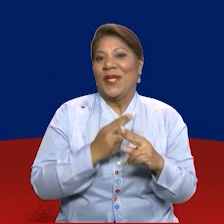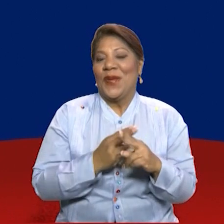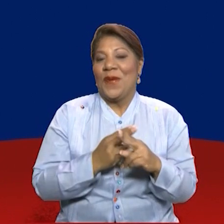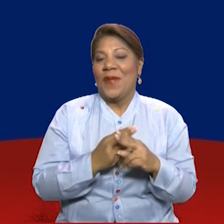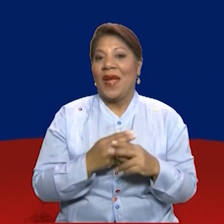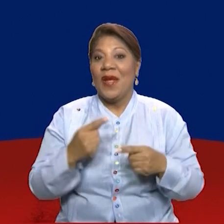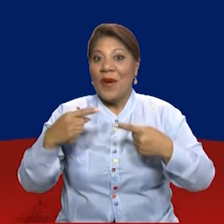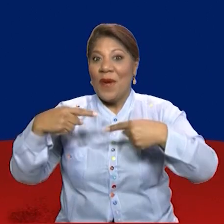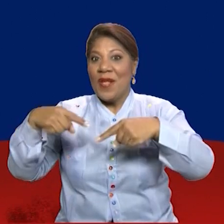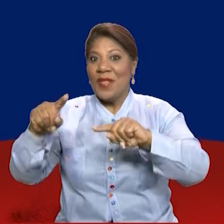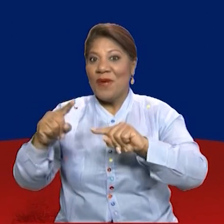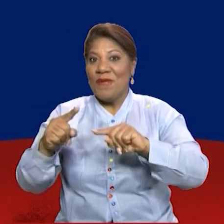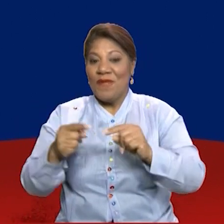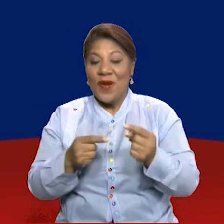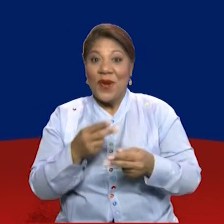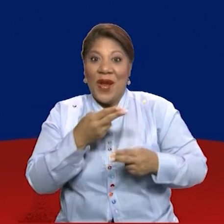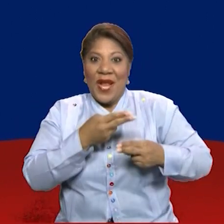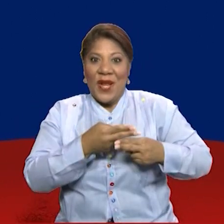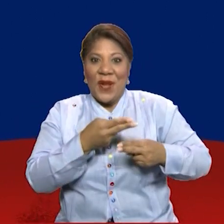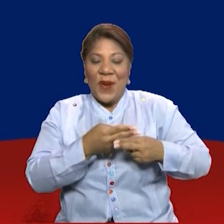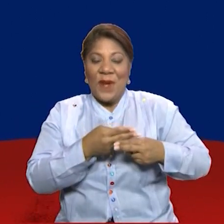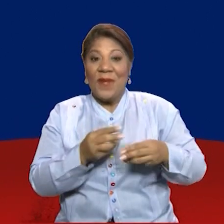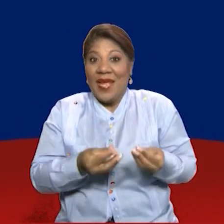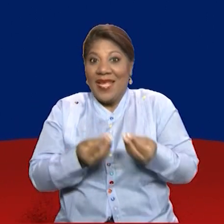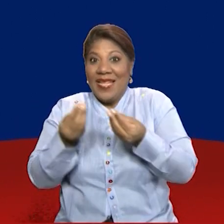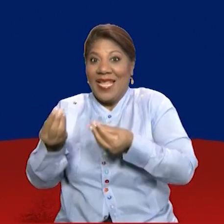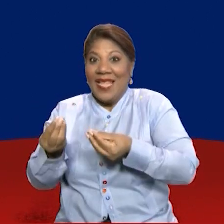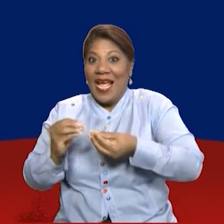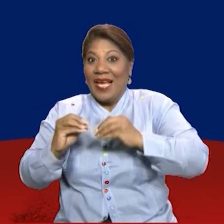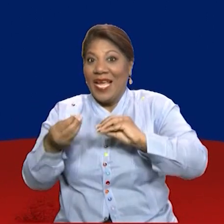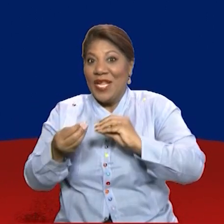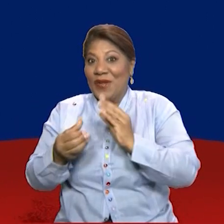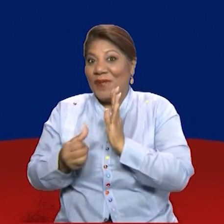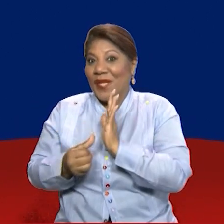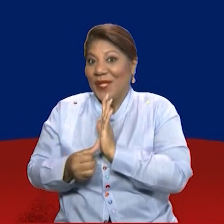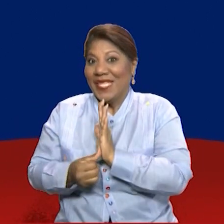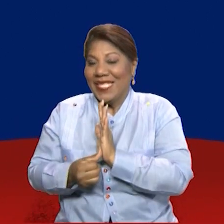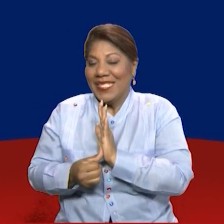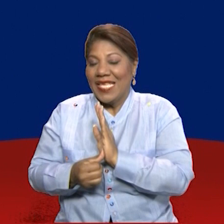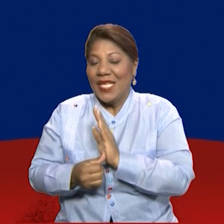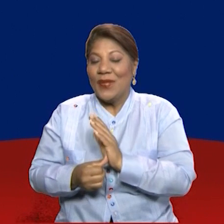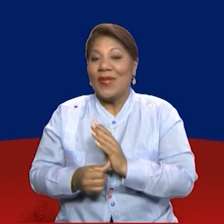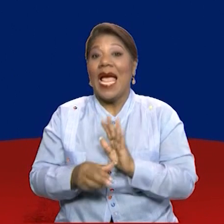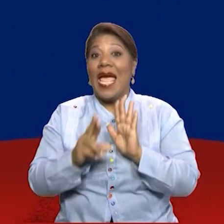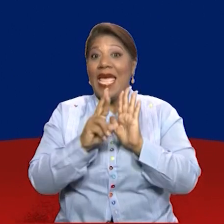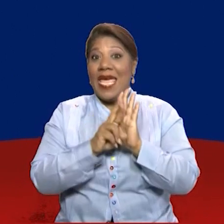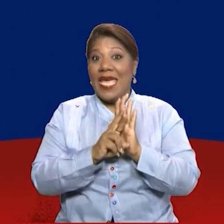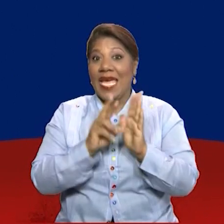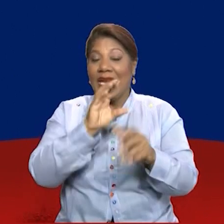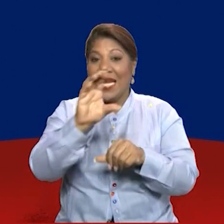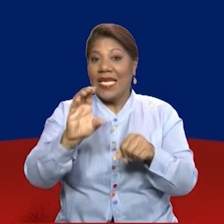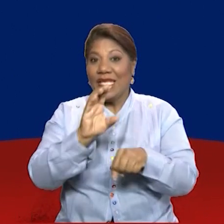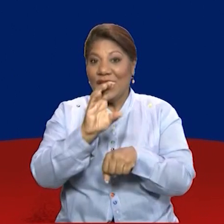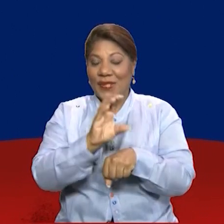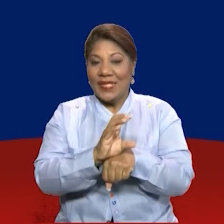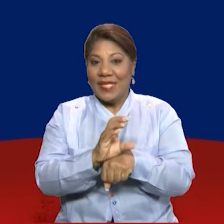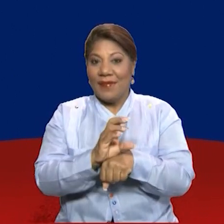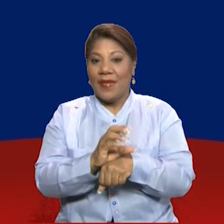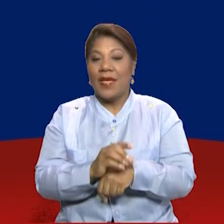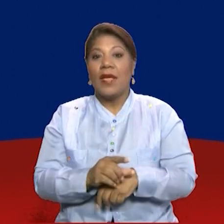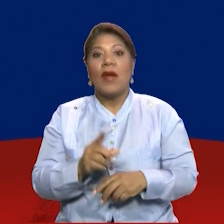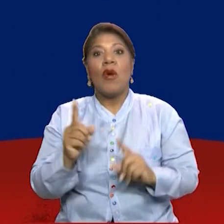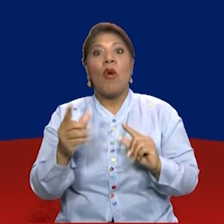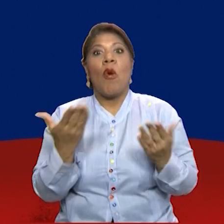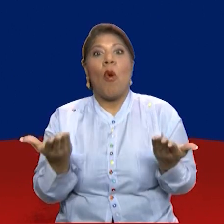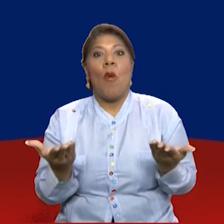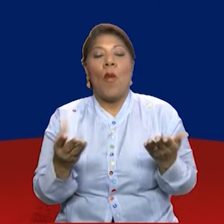Entonces, en el espacio que ustedes ven ahí en las líneas van a escribir cuál fue el derecho que te acreditaron, cuál